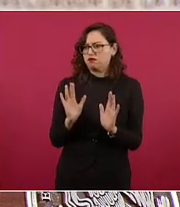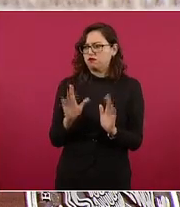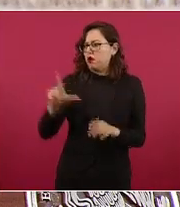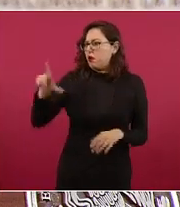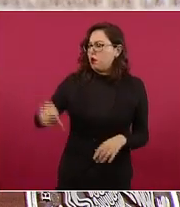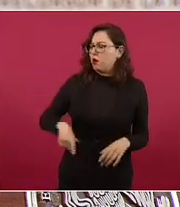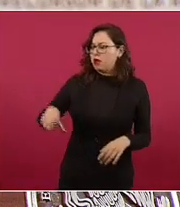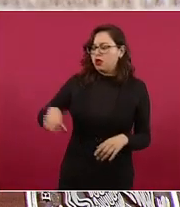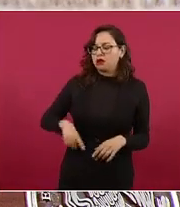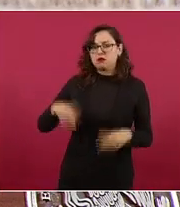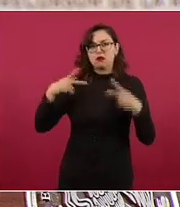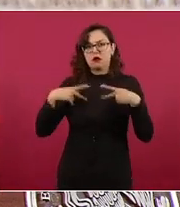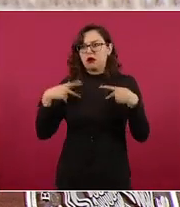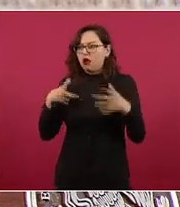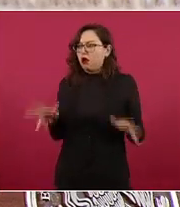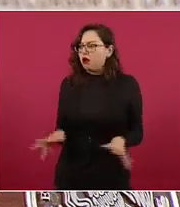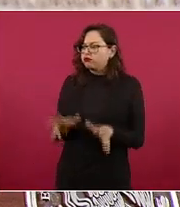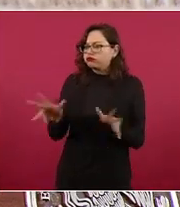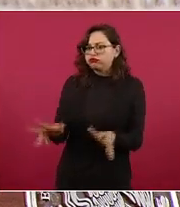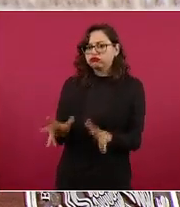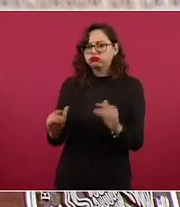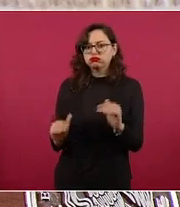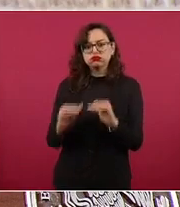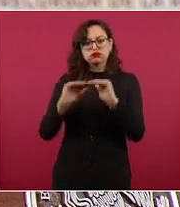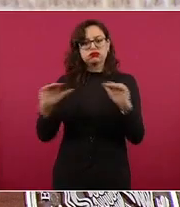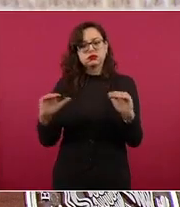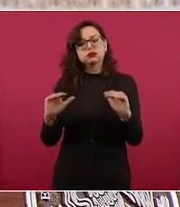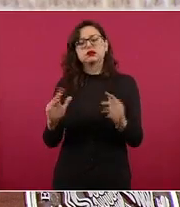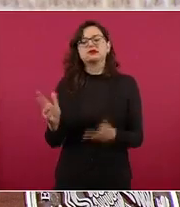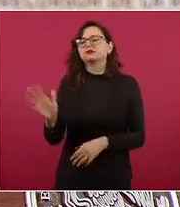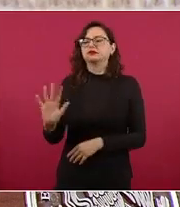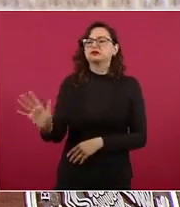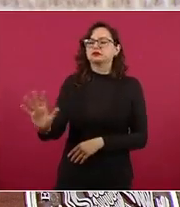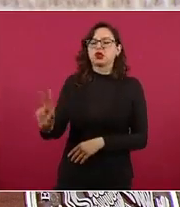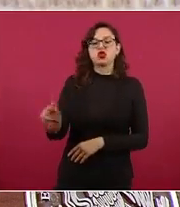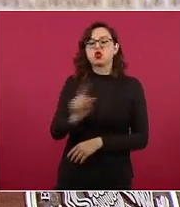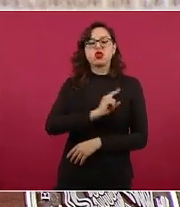esa es una concepción